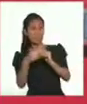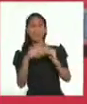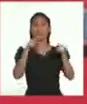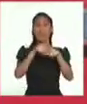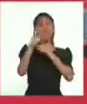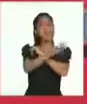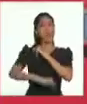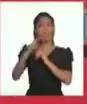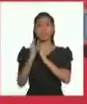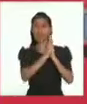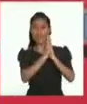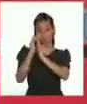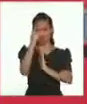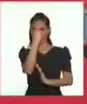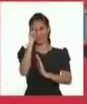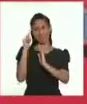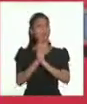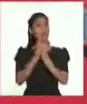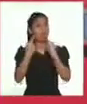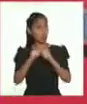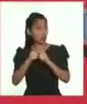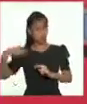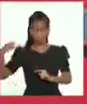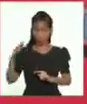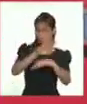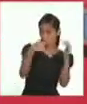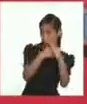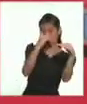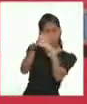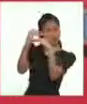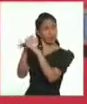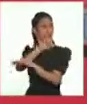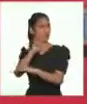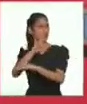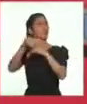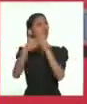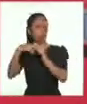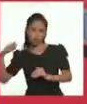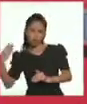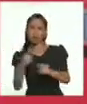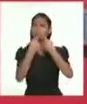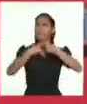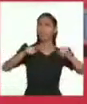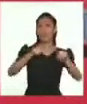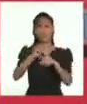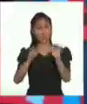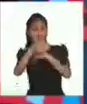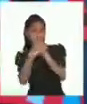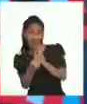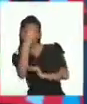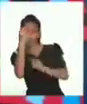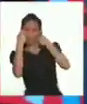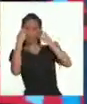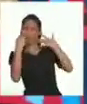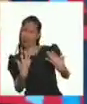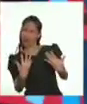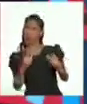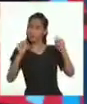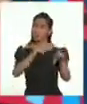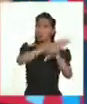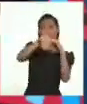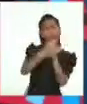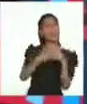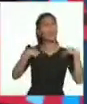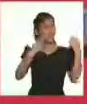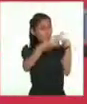la India. Y muchos de los peces no son los mismos que en nuestro mar peruano. Conocerlos nos ayuda a valorarlos. ¡Todas y todos podemos